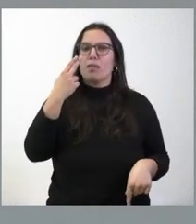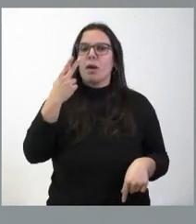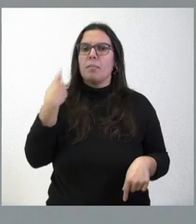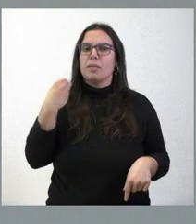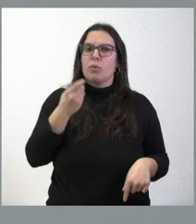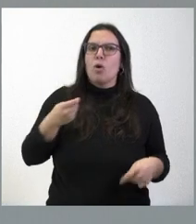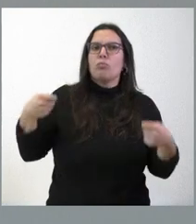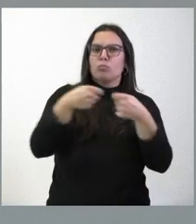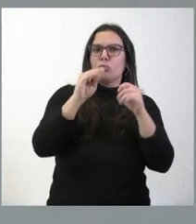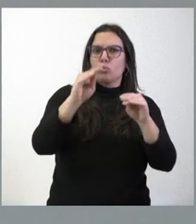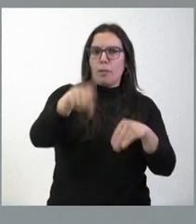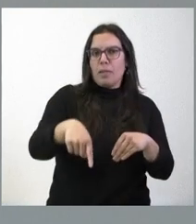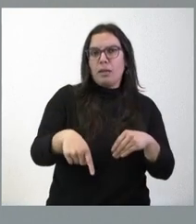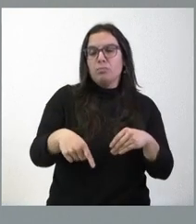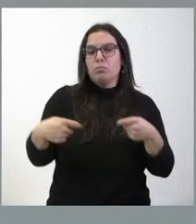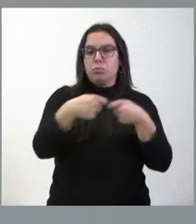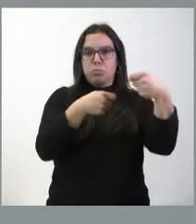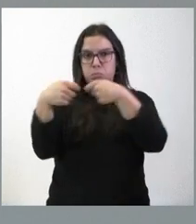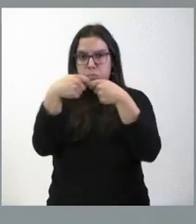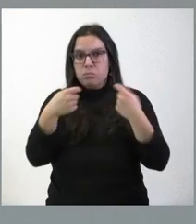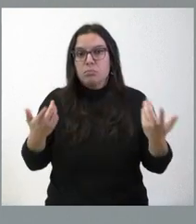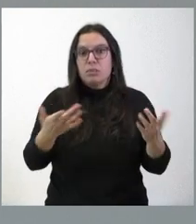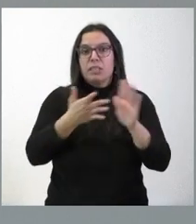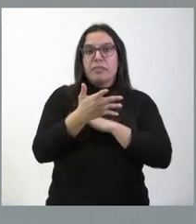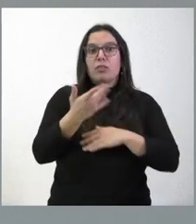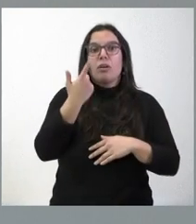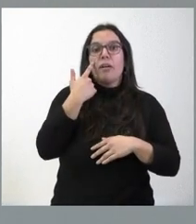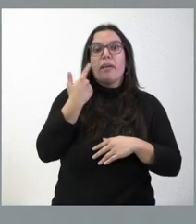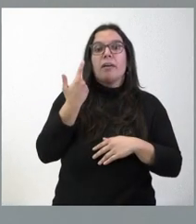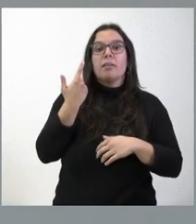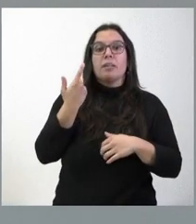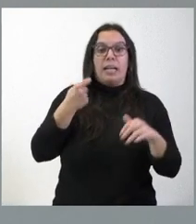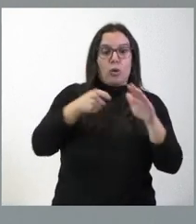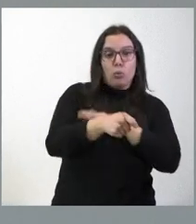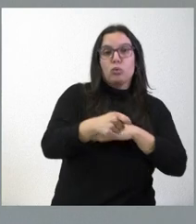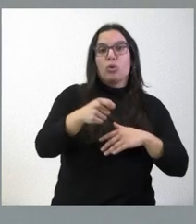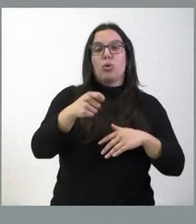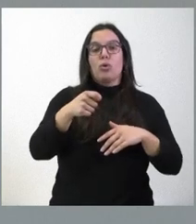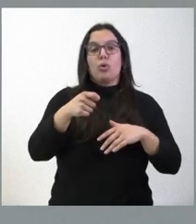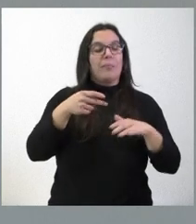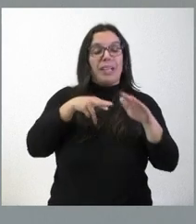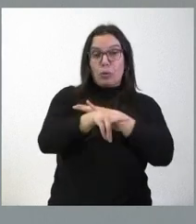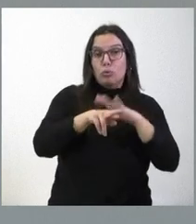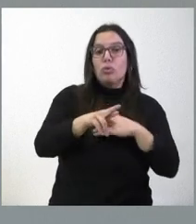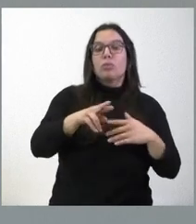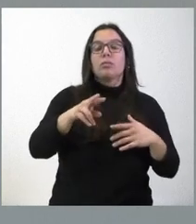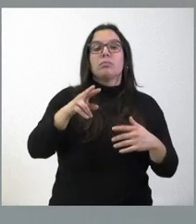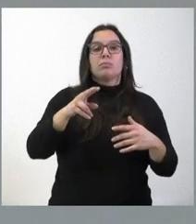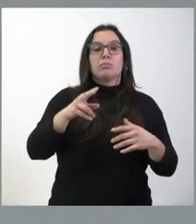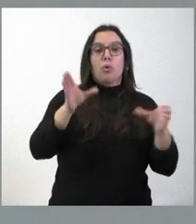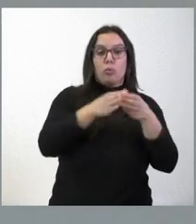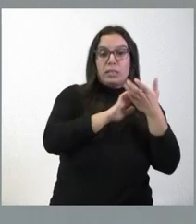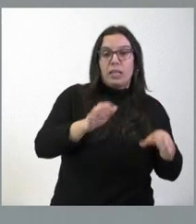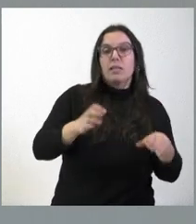por su parte. Aquí, por tanto, de quienes teníamos que poner recursos, la Junta y la Diputación, sí que hemos confirmado cantidades